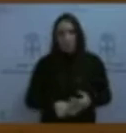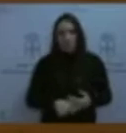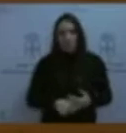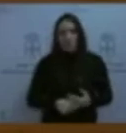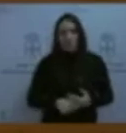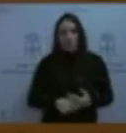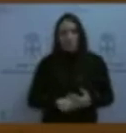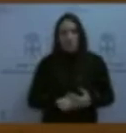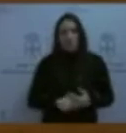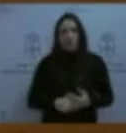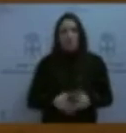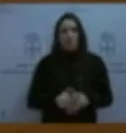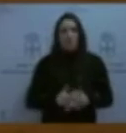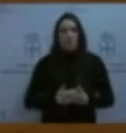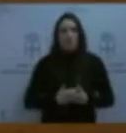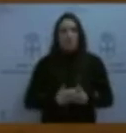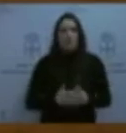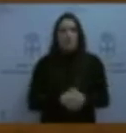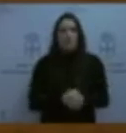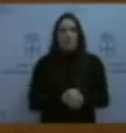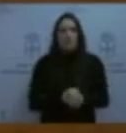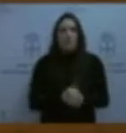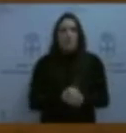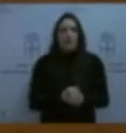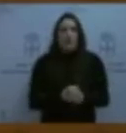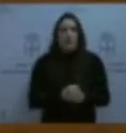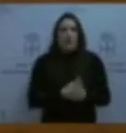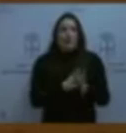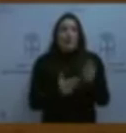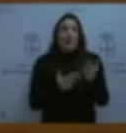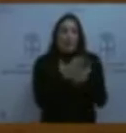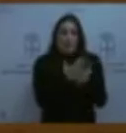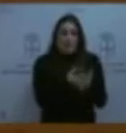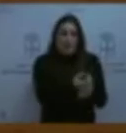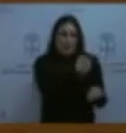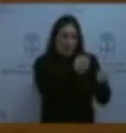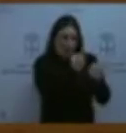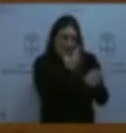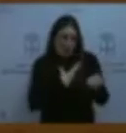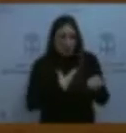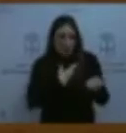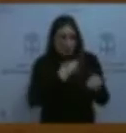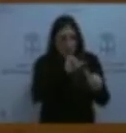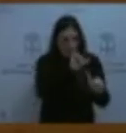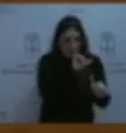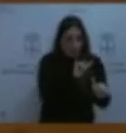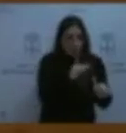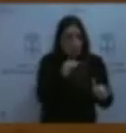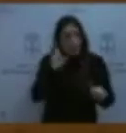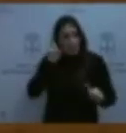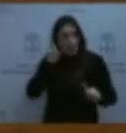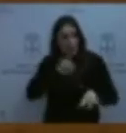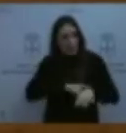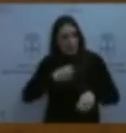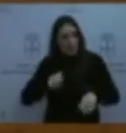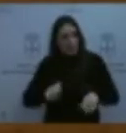La cuestión es que, paralelamente a solicitar esta información en el ayuntamiento de Gijón, este profesor lo que hace